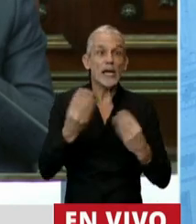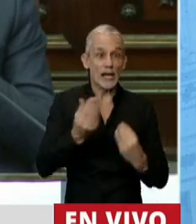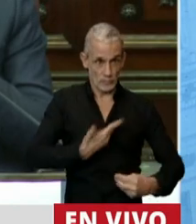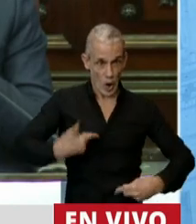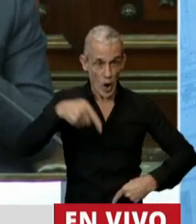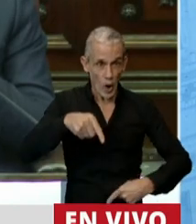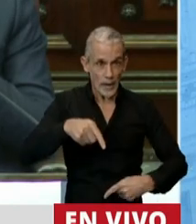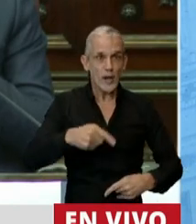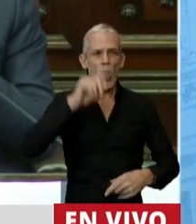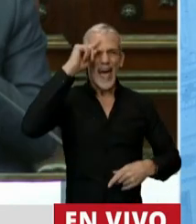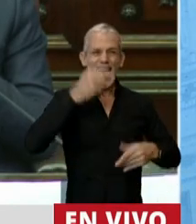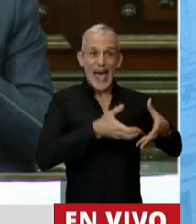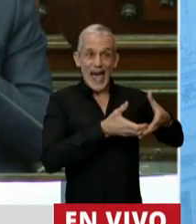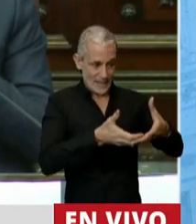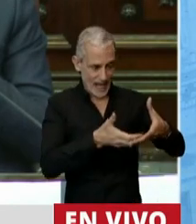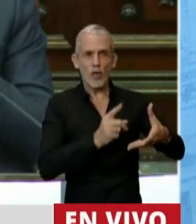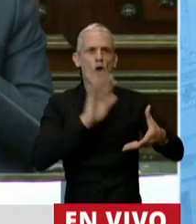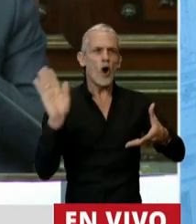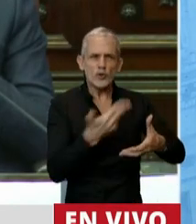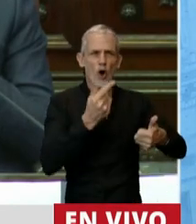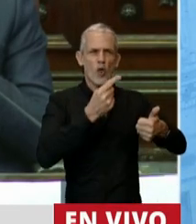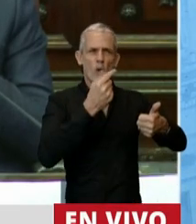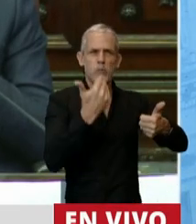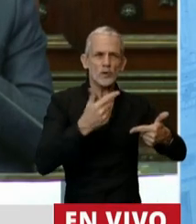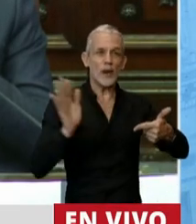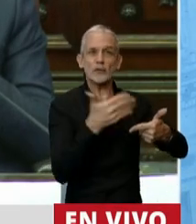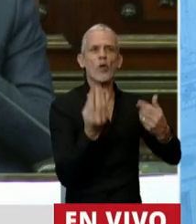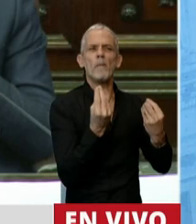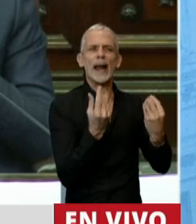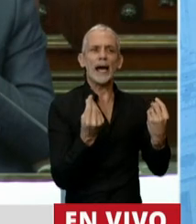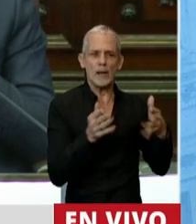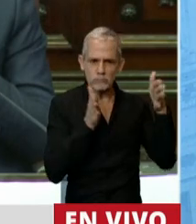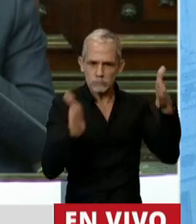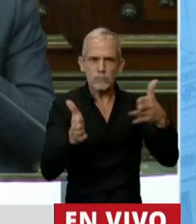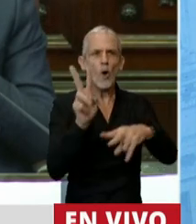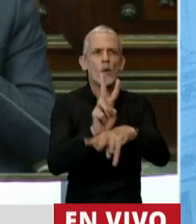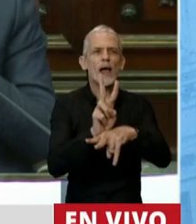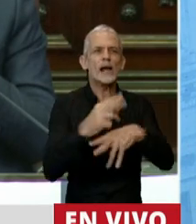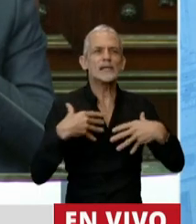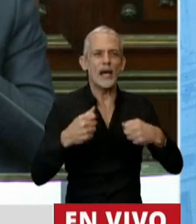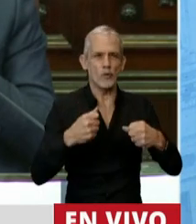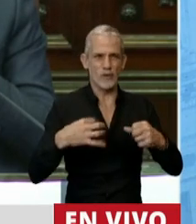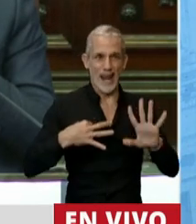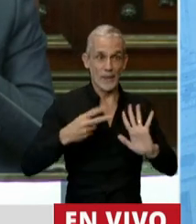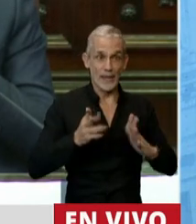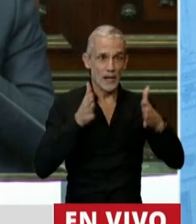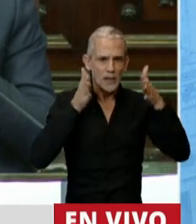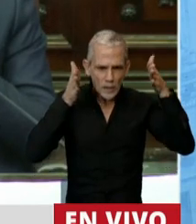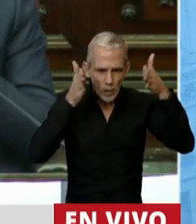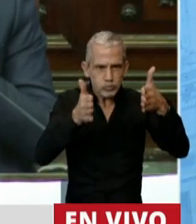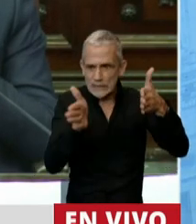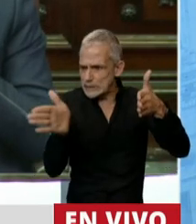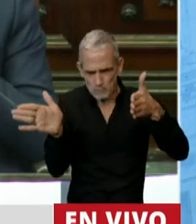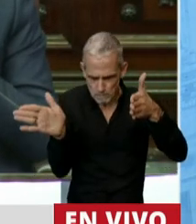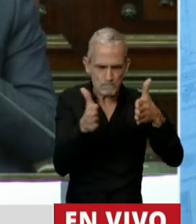gobierno pone al Estado a todas sus fuerzas y sus capacidades a cuidar la salud y a cuidar la vida, por sobre el resto de las